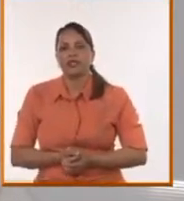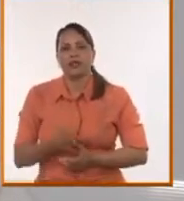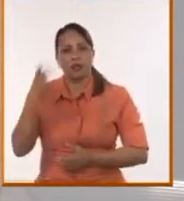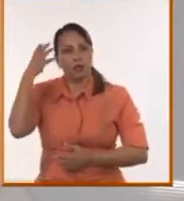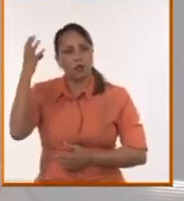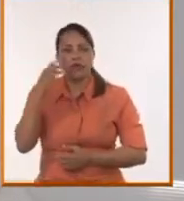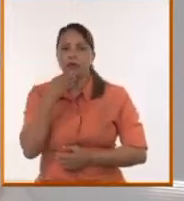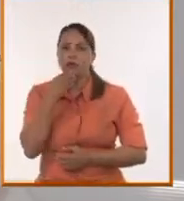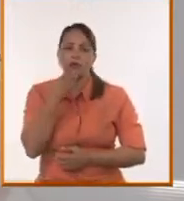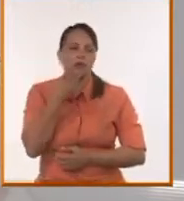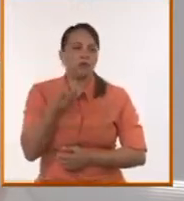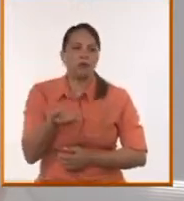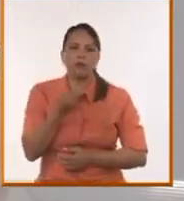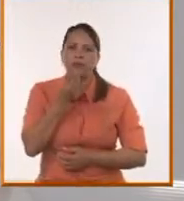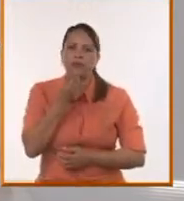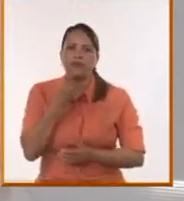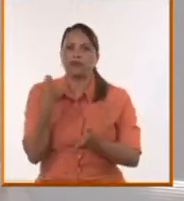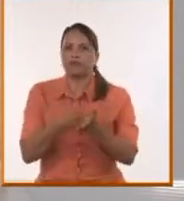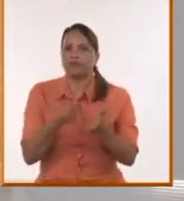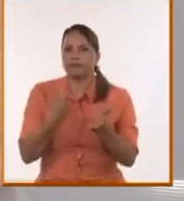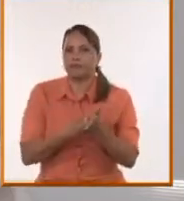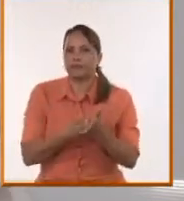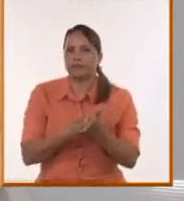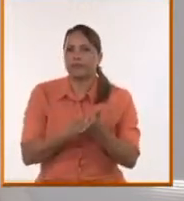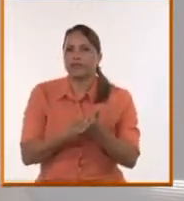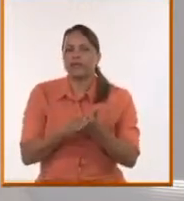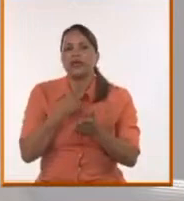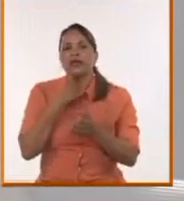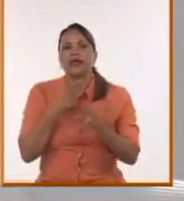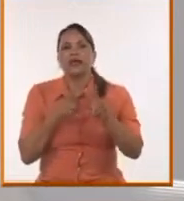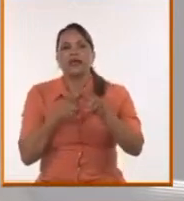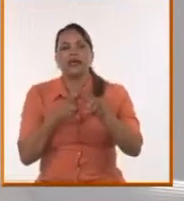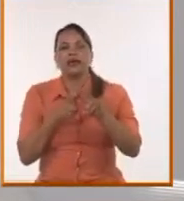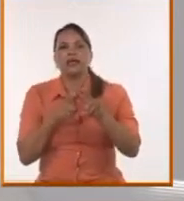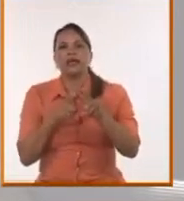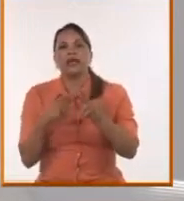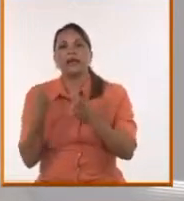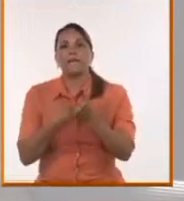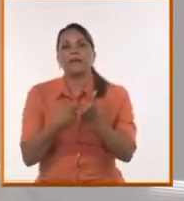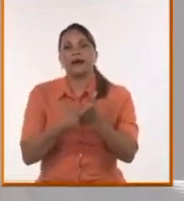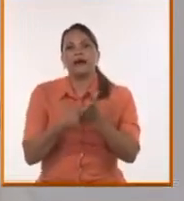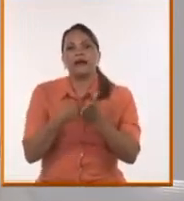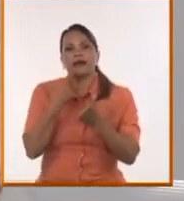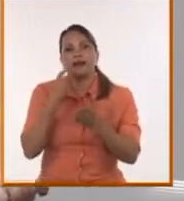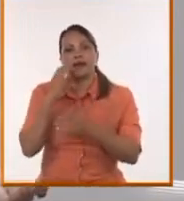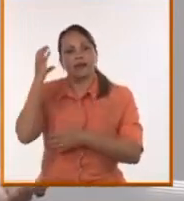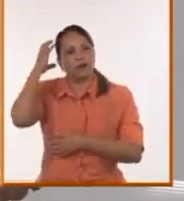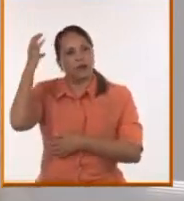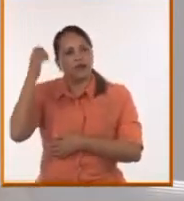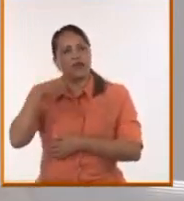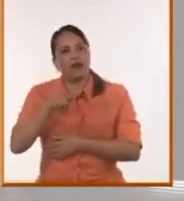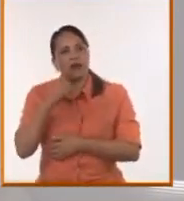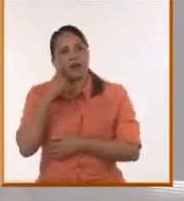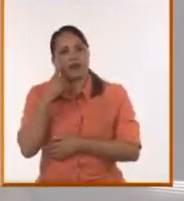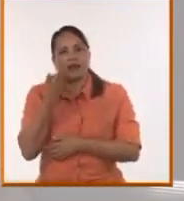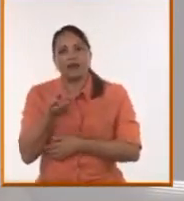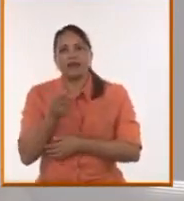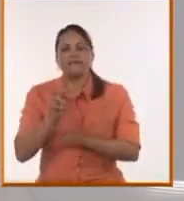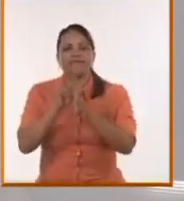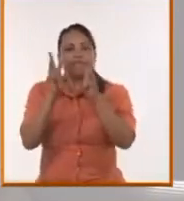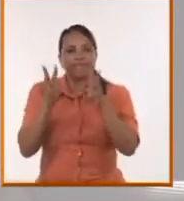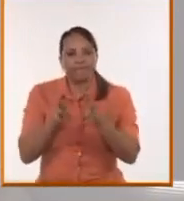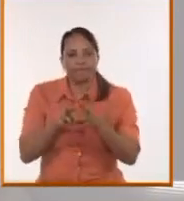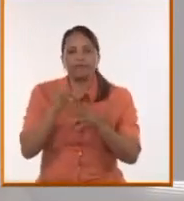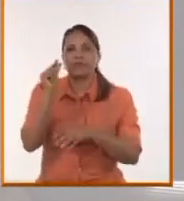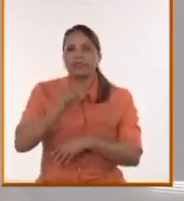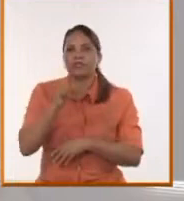estos medios de comunicación que vivían de eso. Eran medios a sueldo del gobierno. Entonces, ahora se ve a través de YouTube, la gente empieza